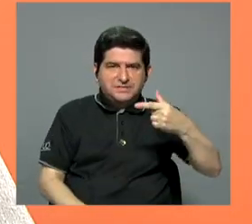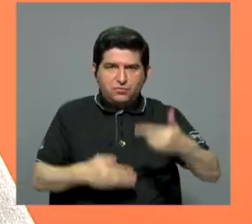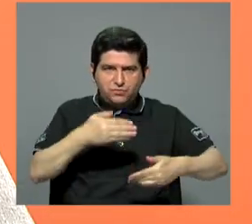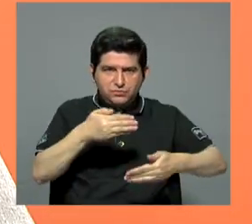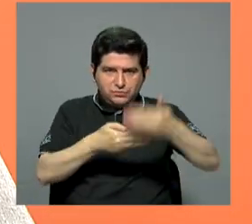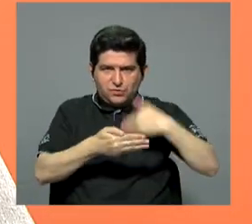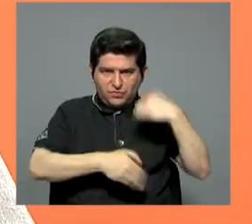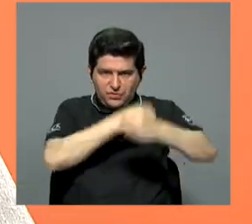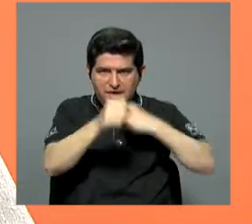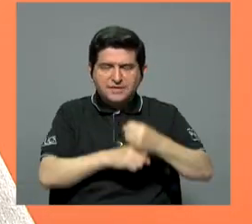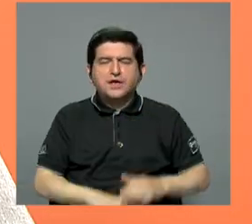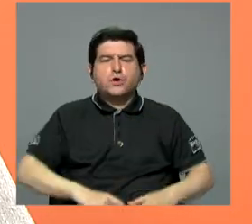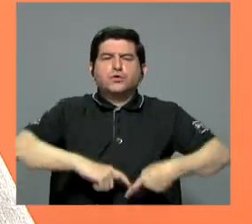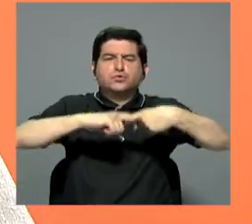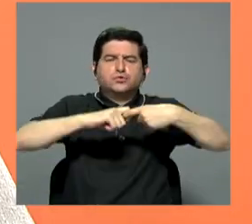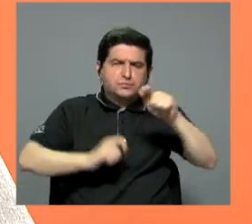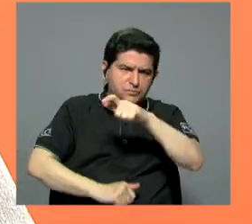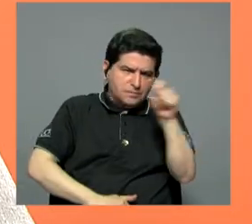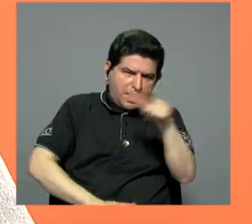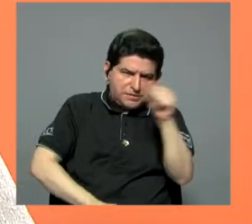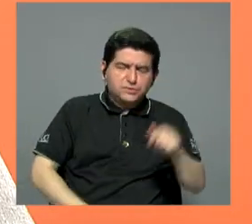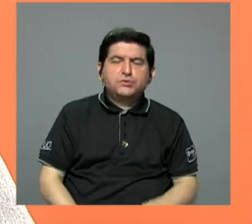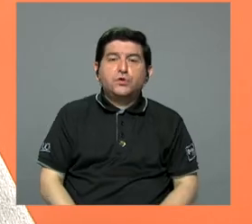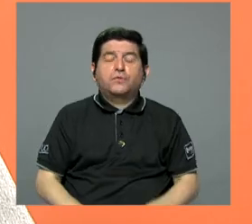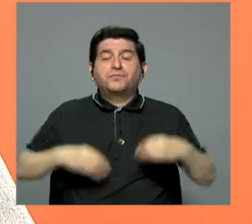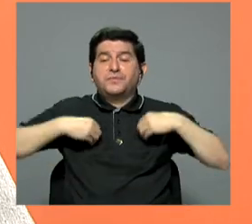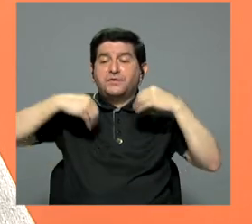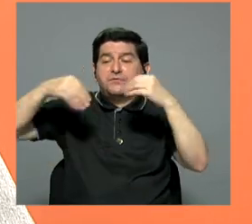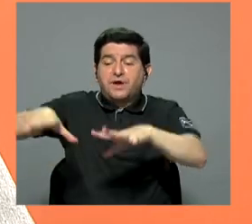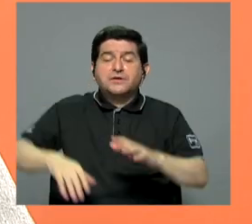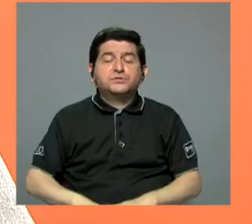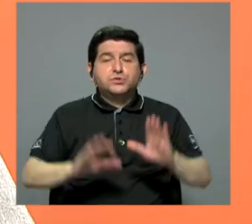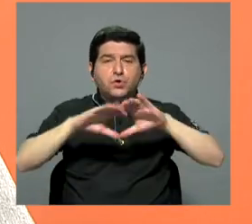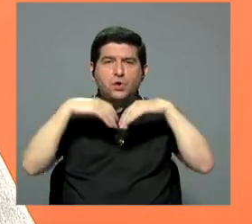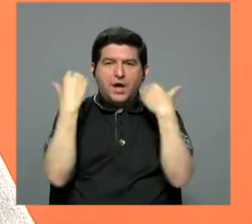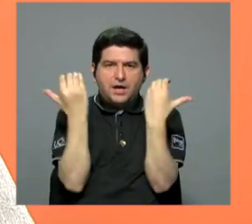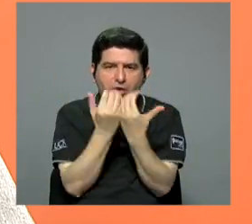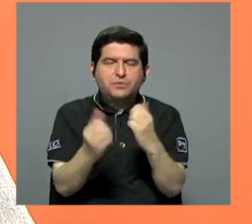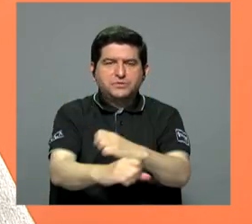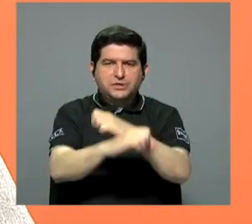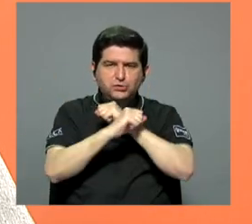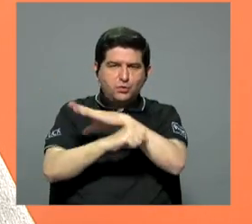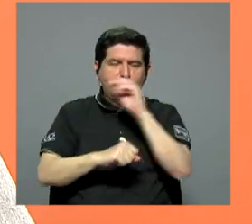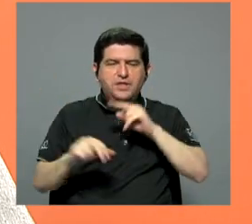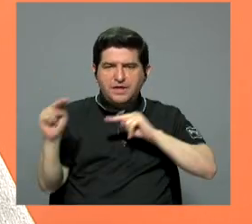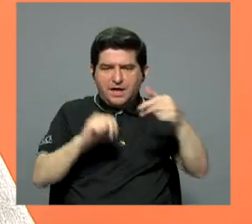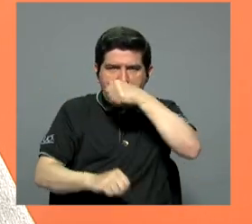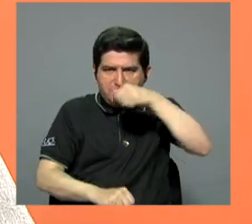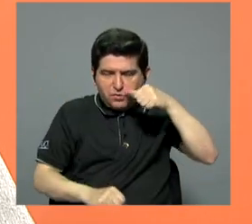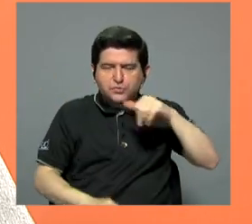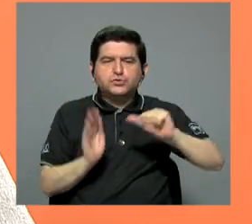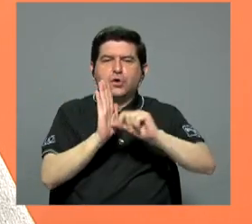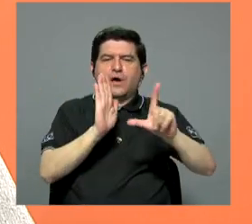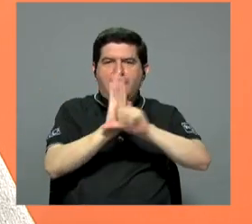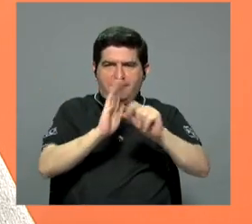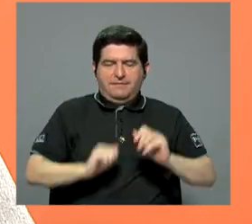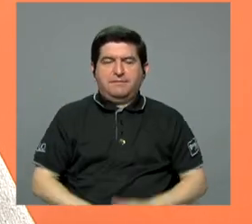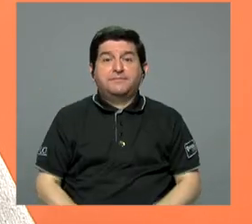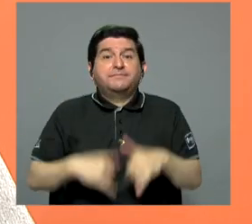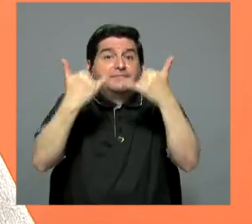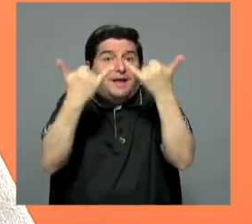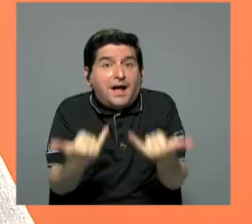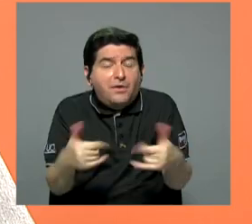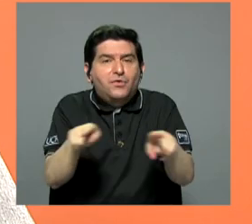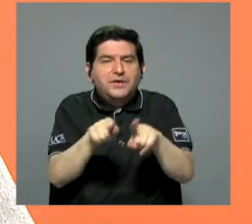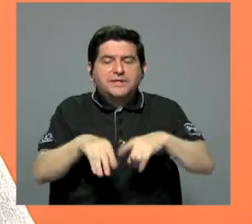después de una pues suspensión de unos meses. Tuvo que renunciar a la presidencia de la Comisión de Seguridad y Narcotráfico en la Asamblea Legislativa y pues por